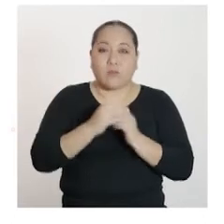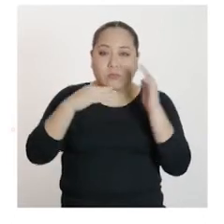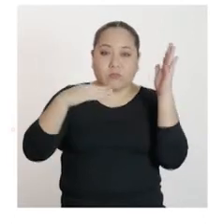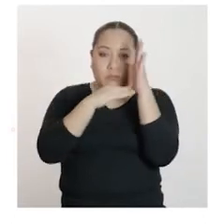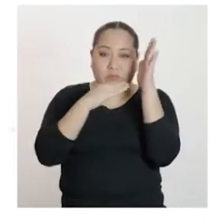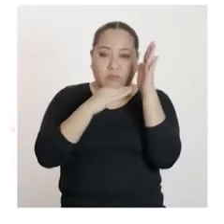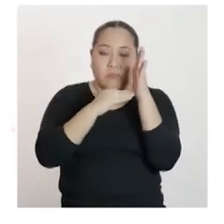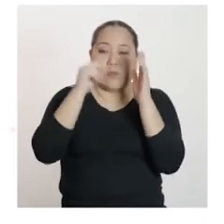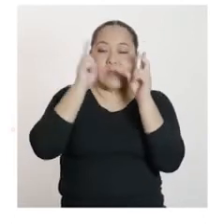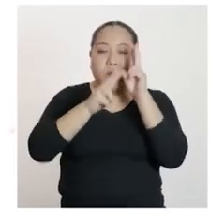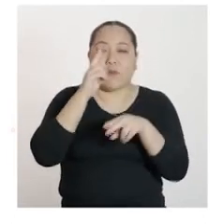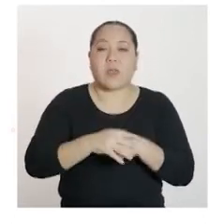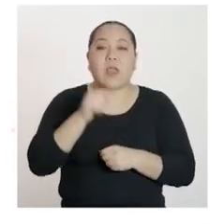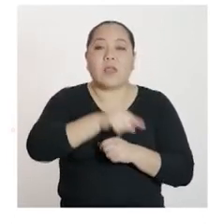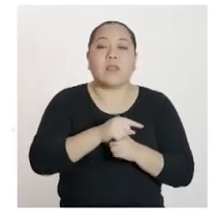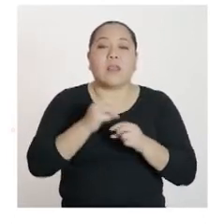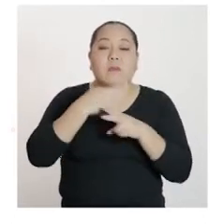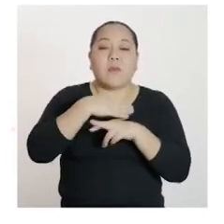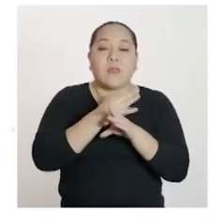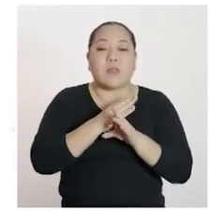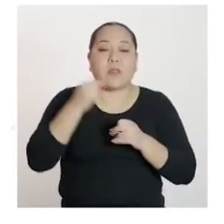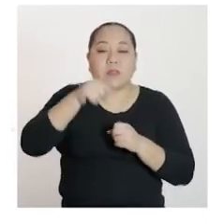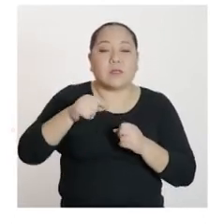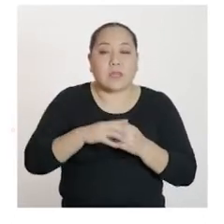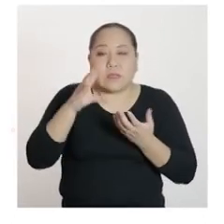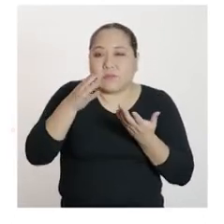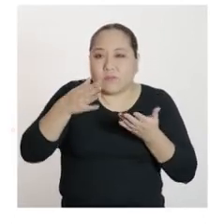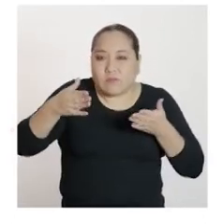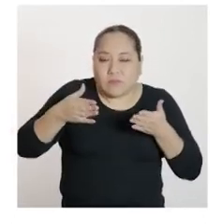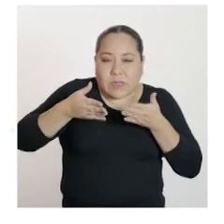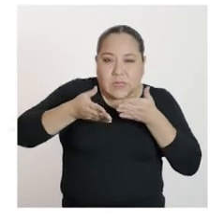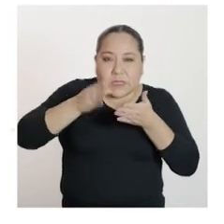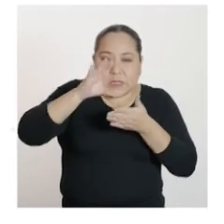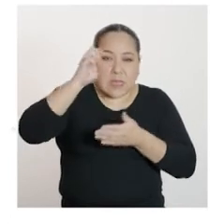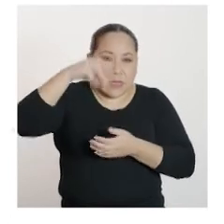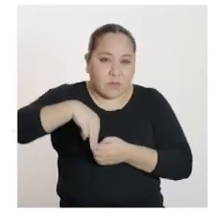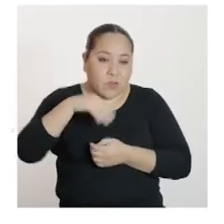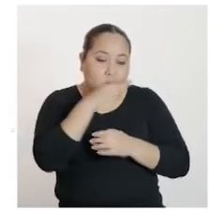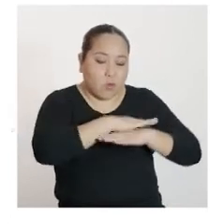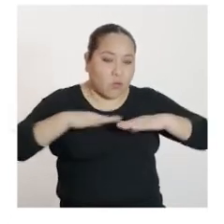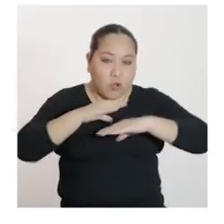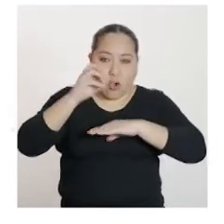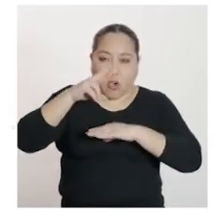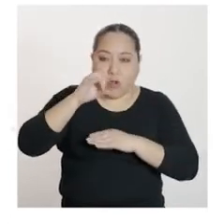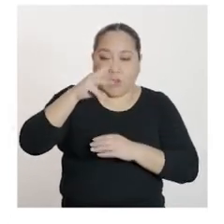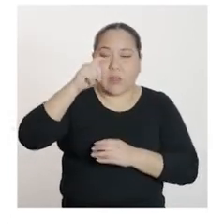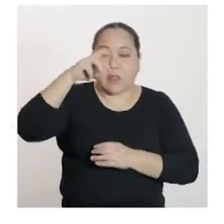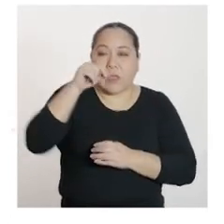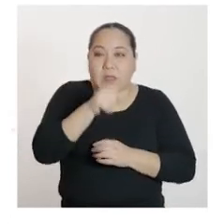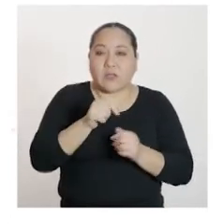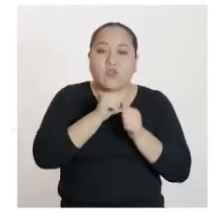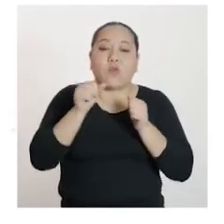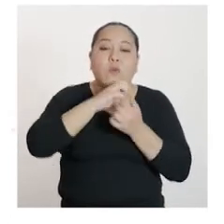abscisas se ubican las medidas en centímetros y en el eje de las ordenadas se ubica el volumen de la